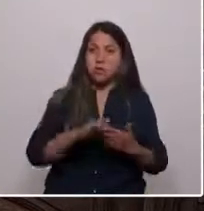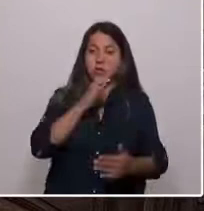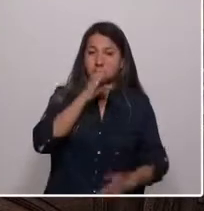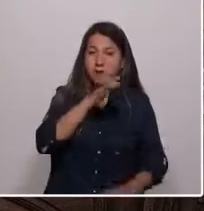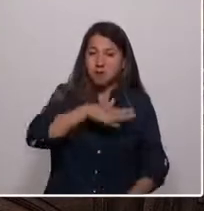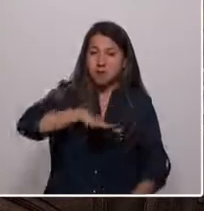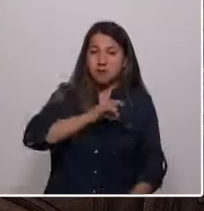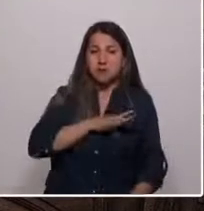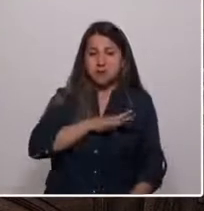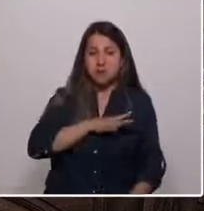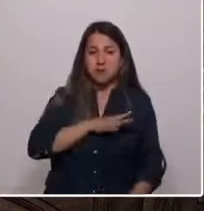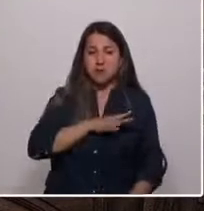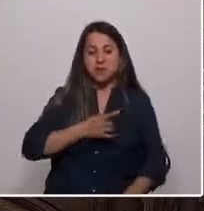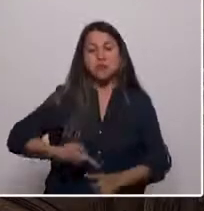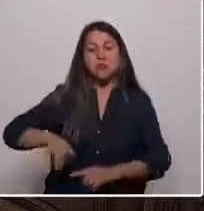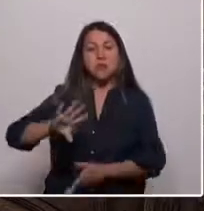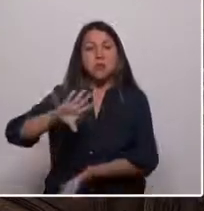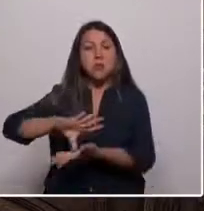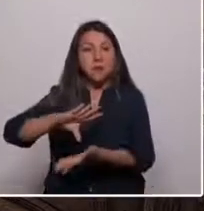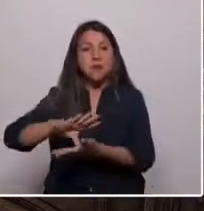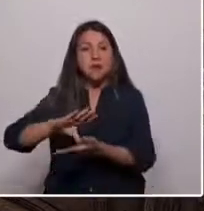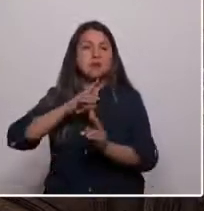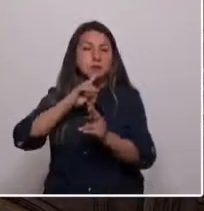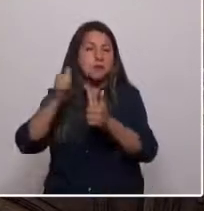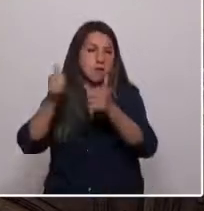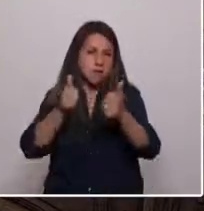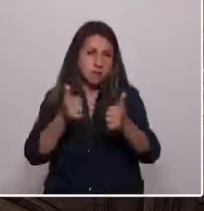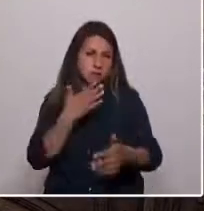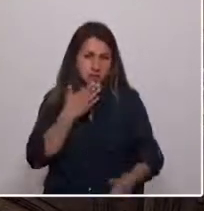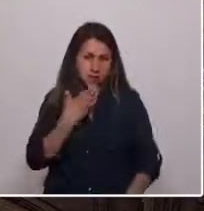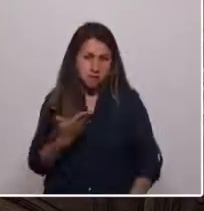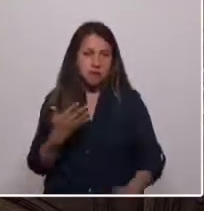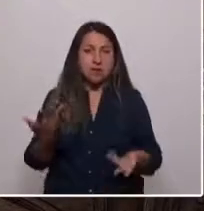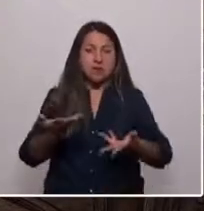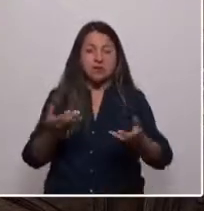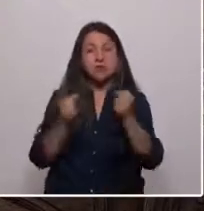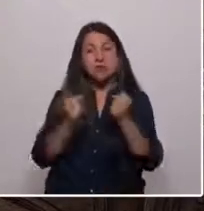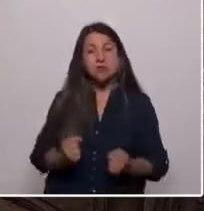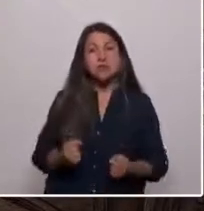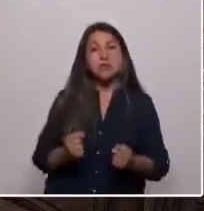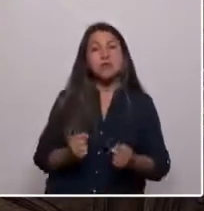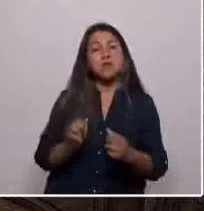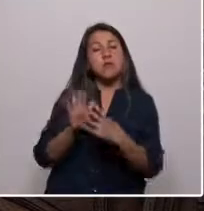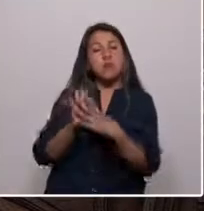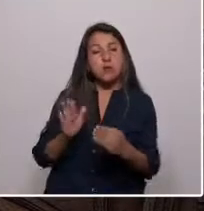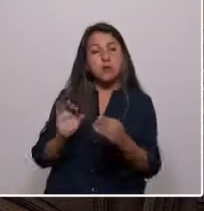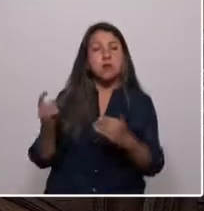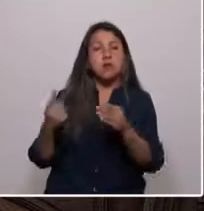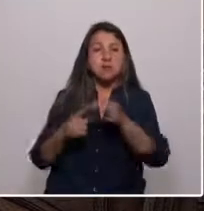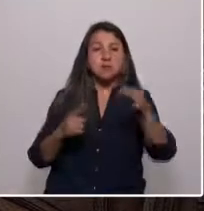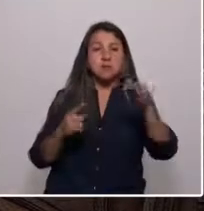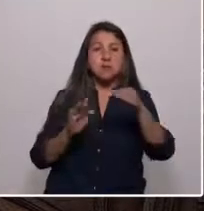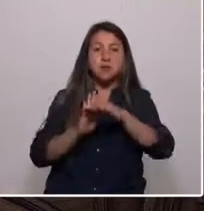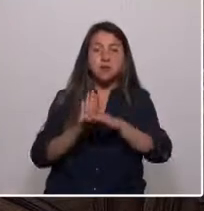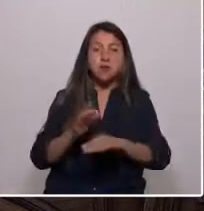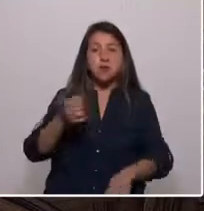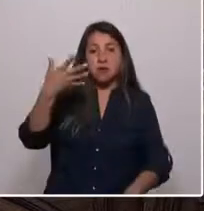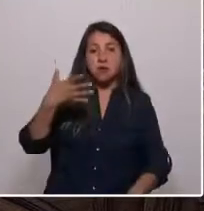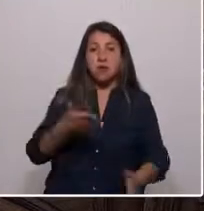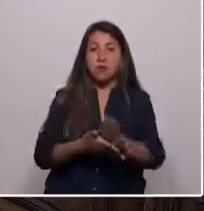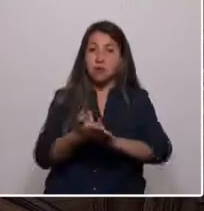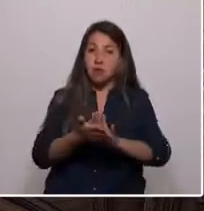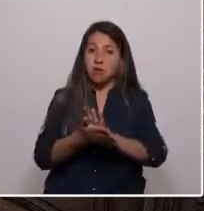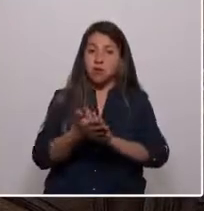Chile, y en otros países es exitoso también. Por tanto, es posible transitar a modelos con principios y valores, por ejemplo, que